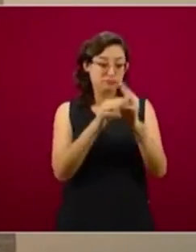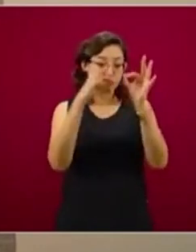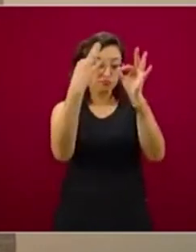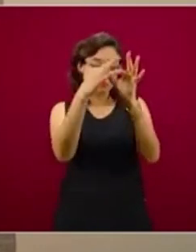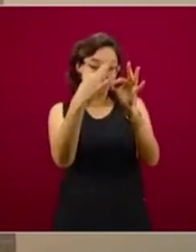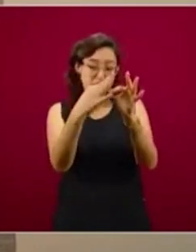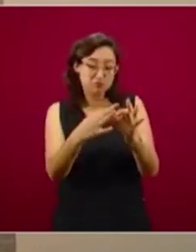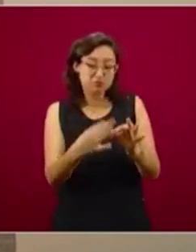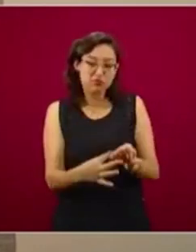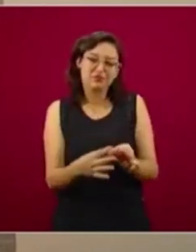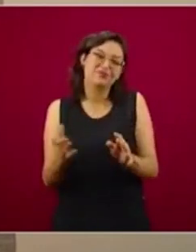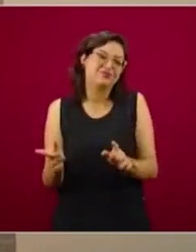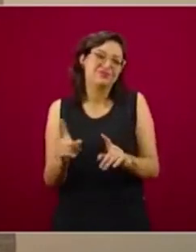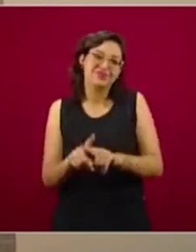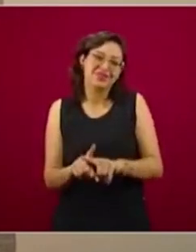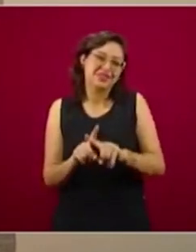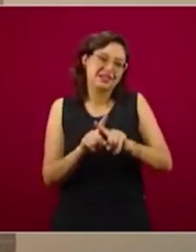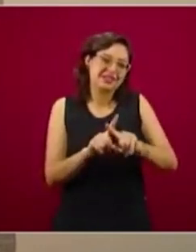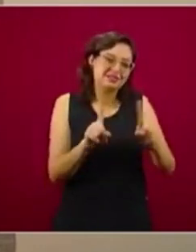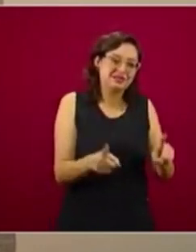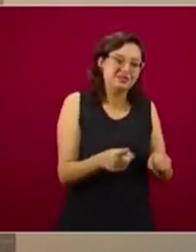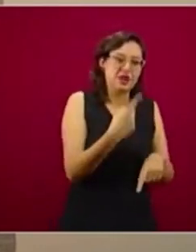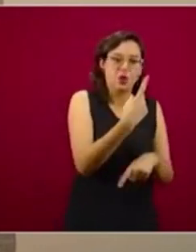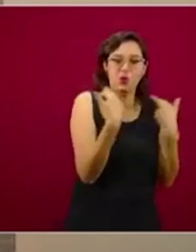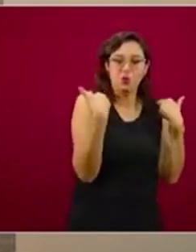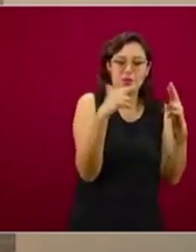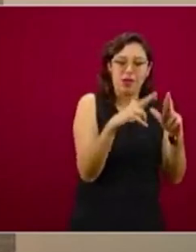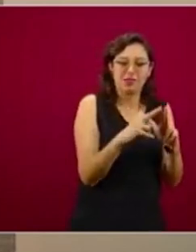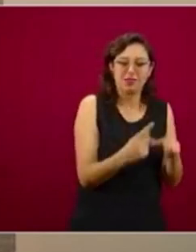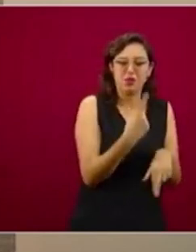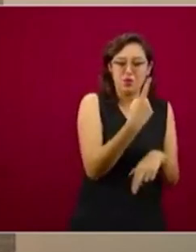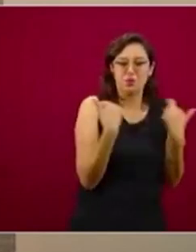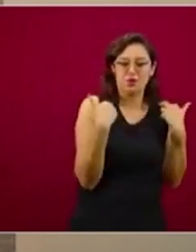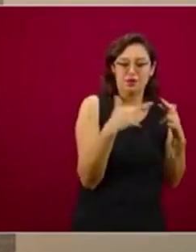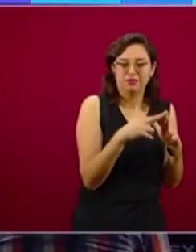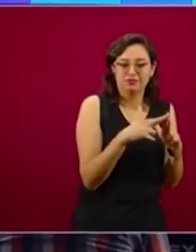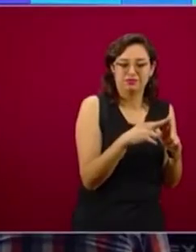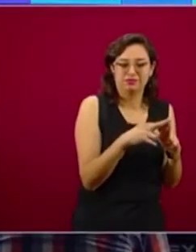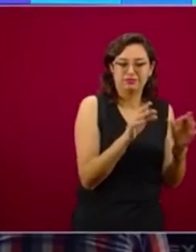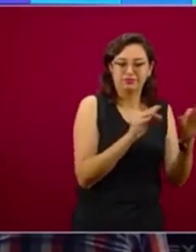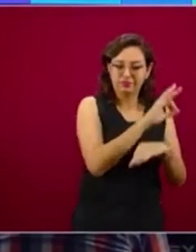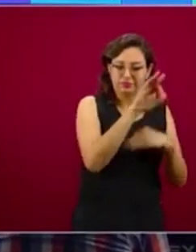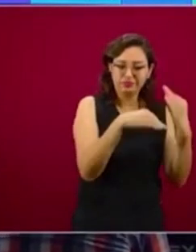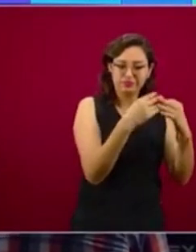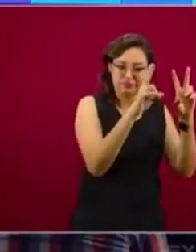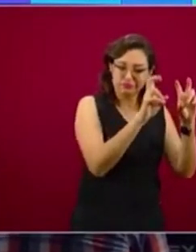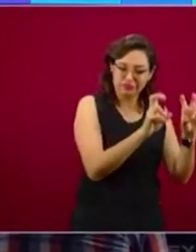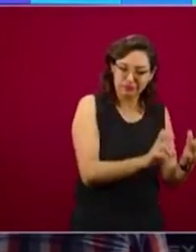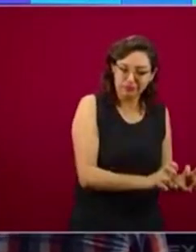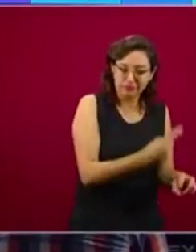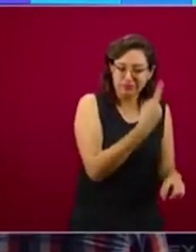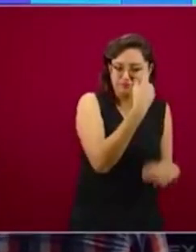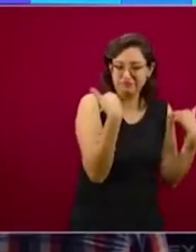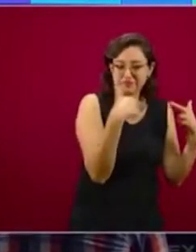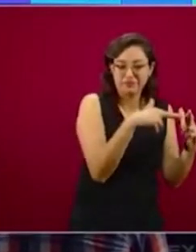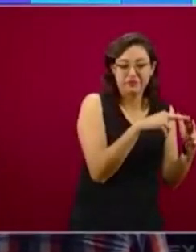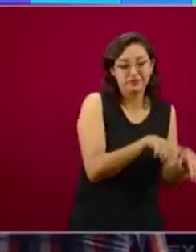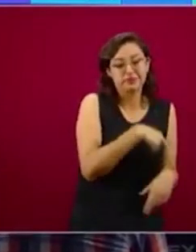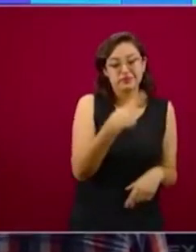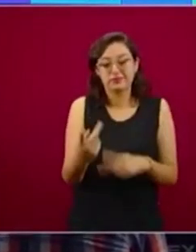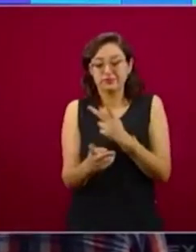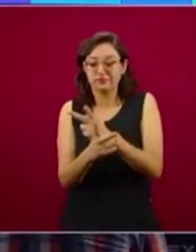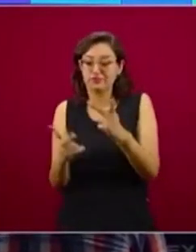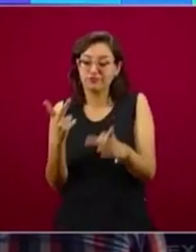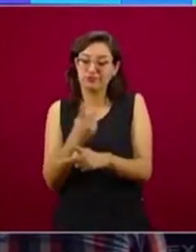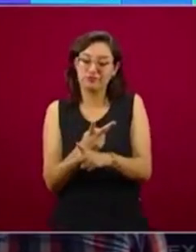no es como en educación básica de que un solo maestro, una sola maestra ve todas las materias, sino que ahí ya hay un maestro por materia.